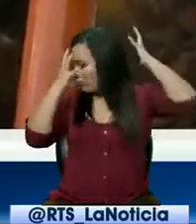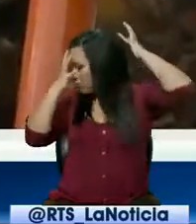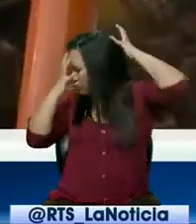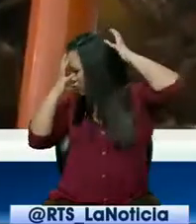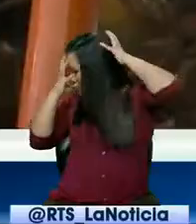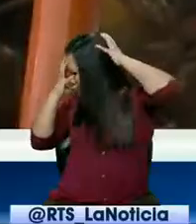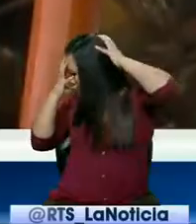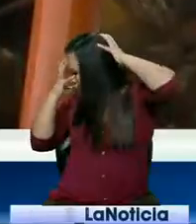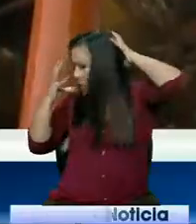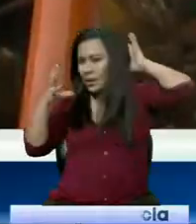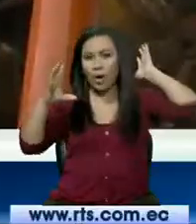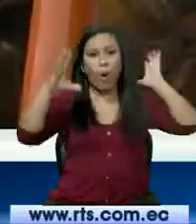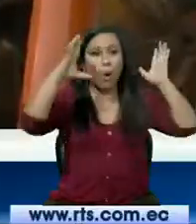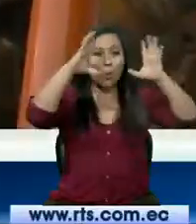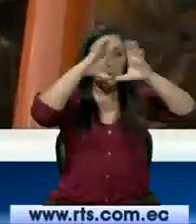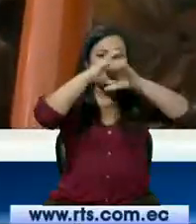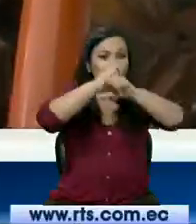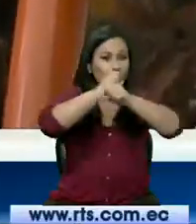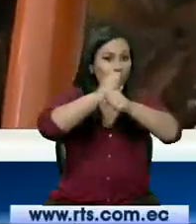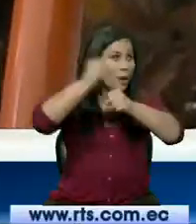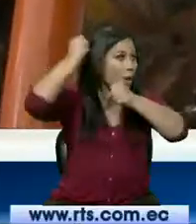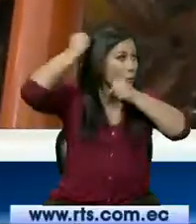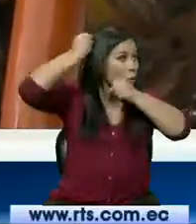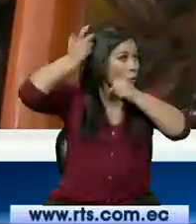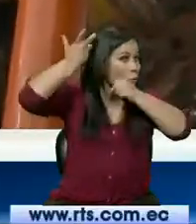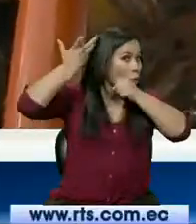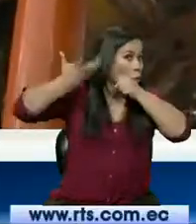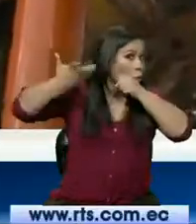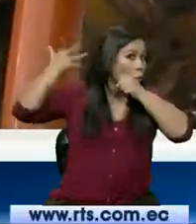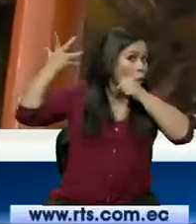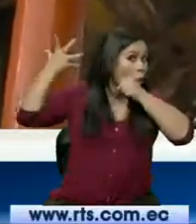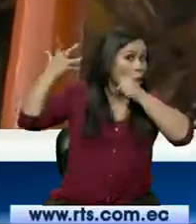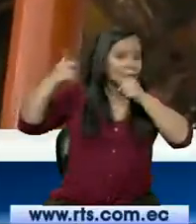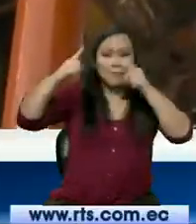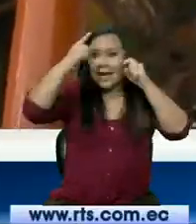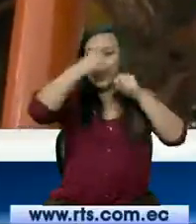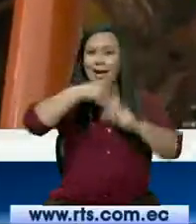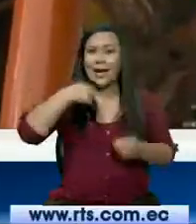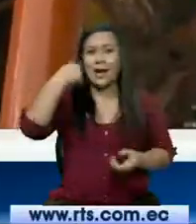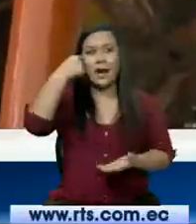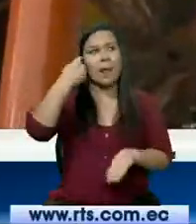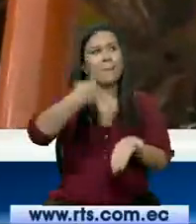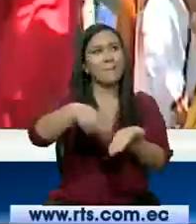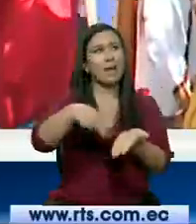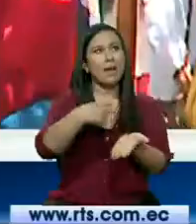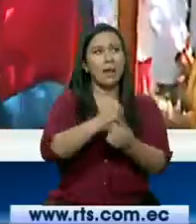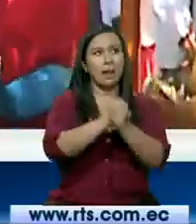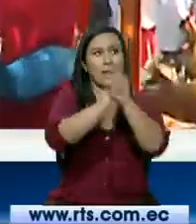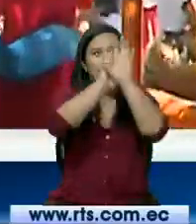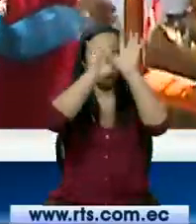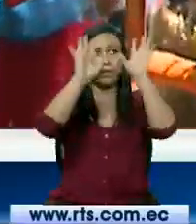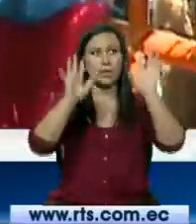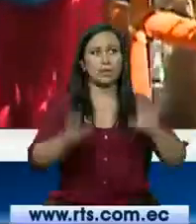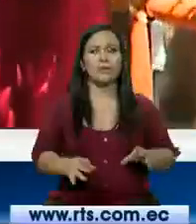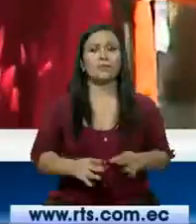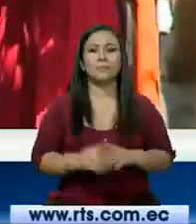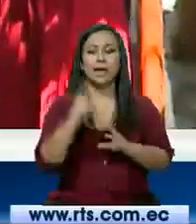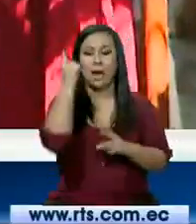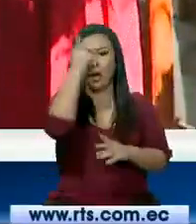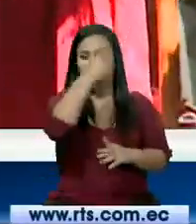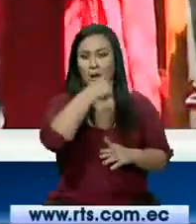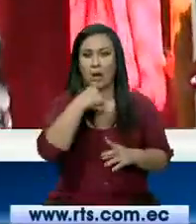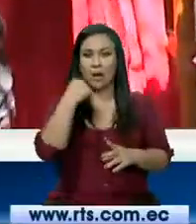oscura y una cara encendida. La cara oscura sirve para bailar durante el día. Y la cara